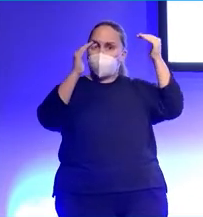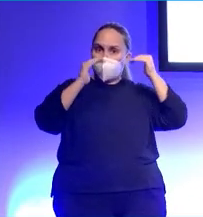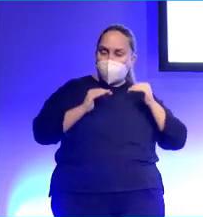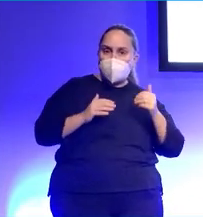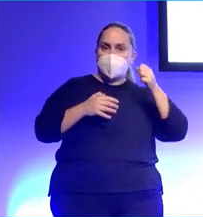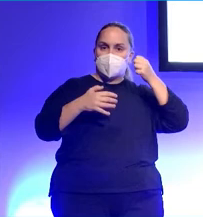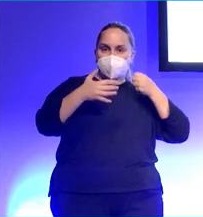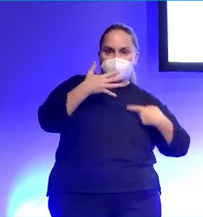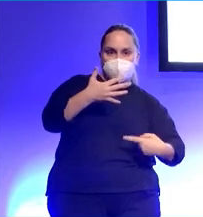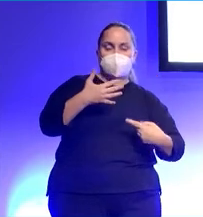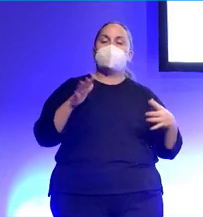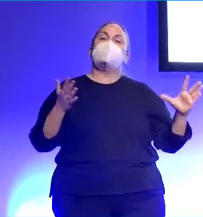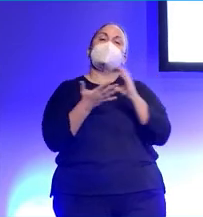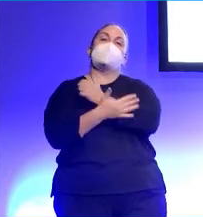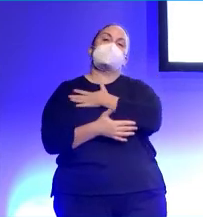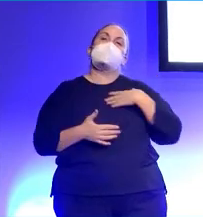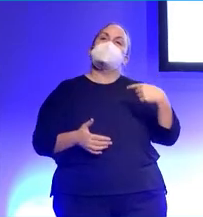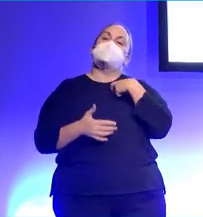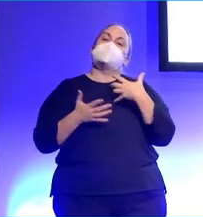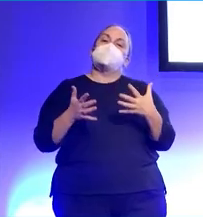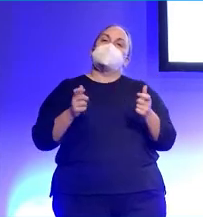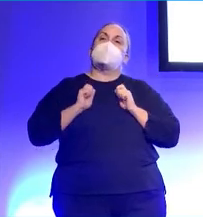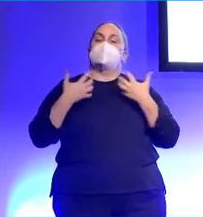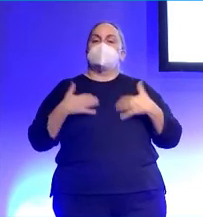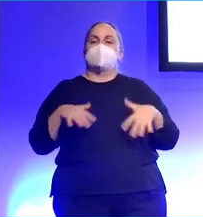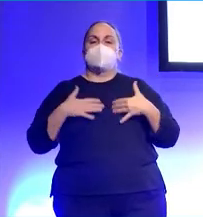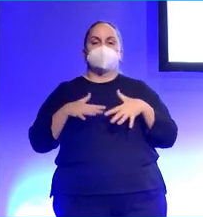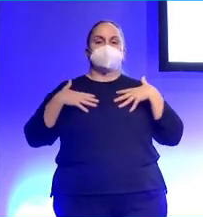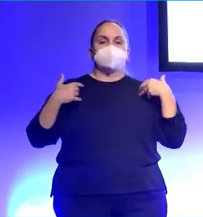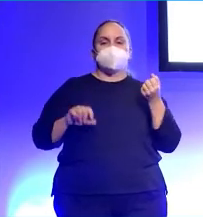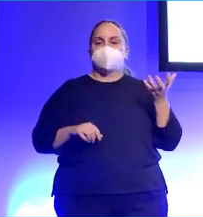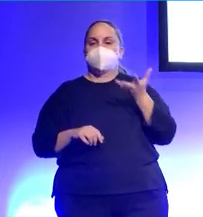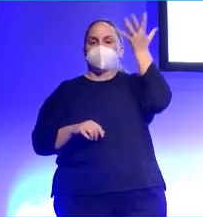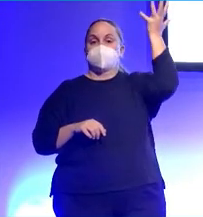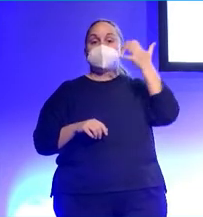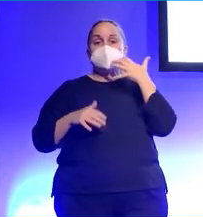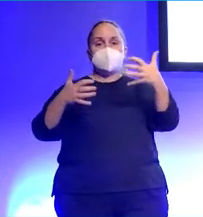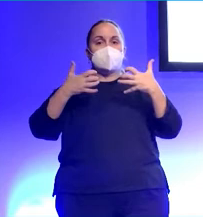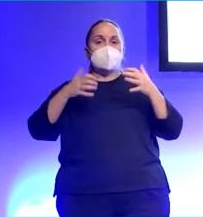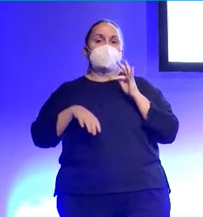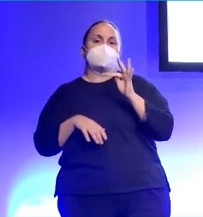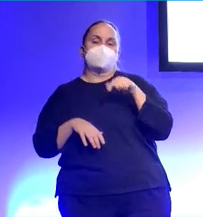alimenta mucho el ego ver muchas estrellas, muchas valoraciones, muchos comentarios positivos y con eso también hay que pelear.